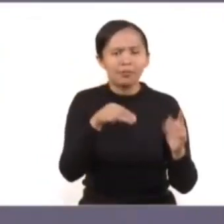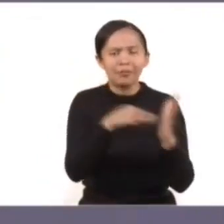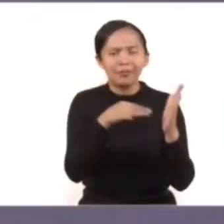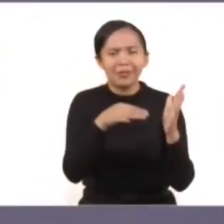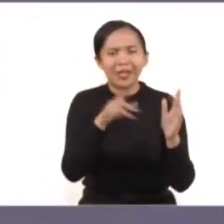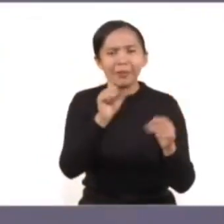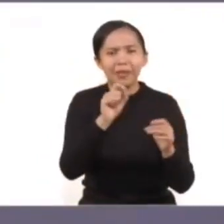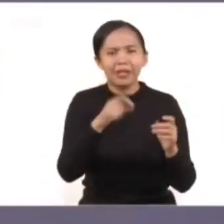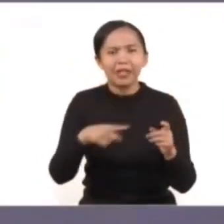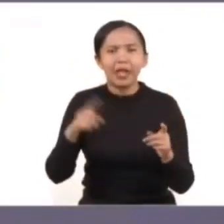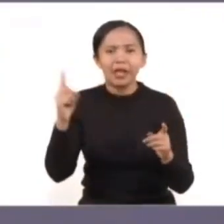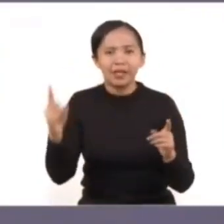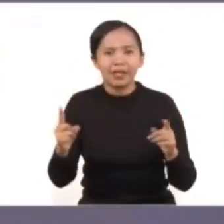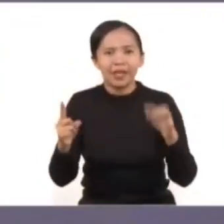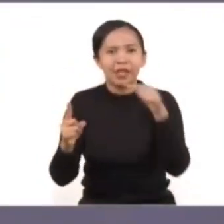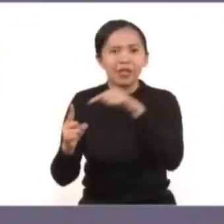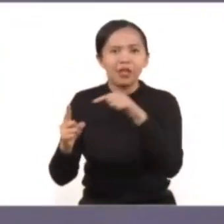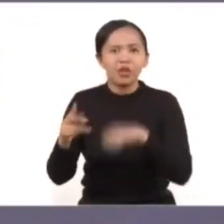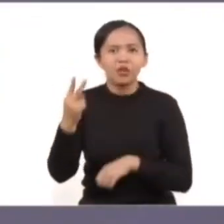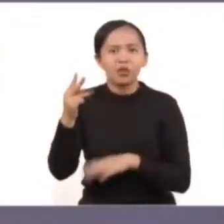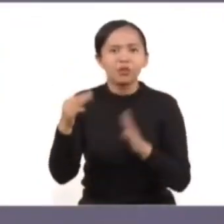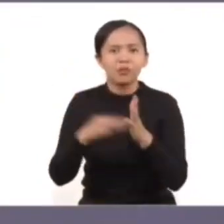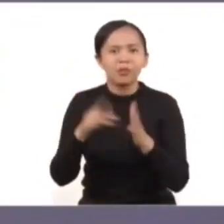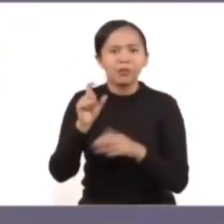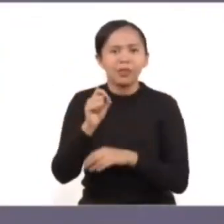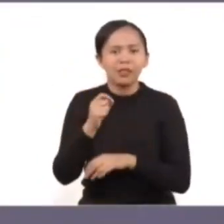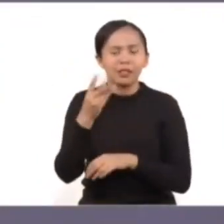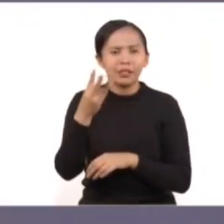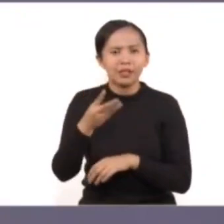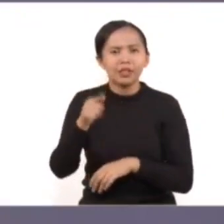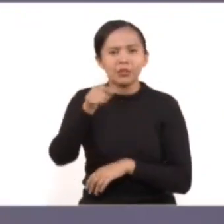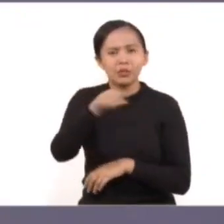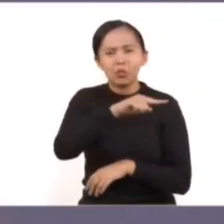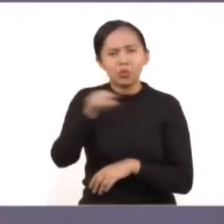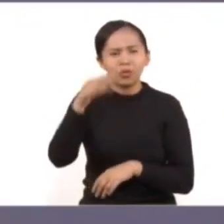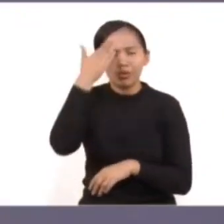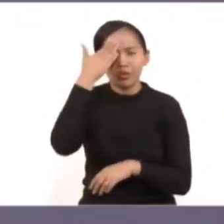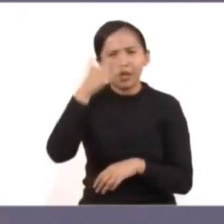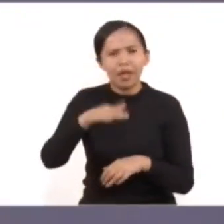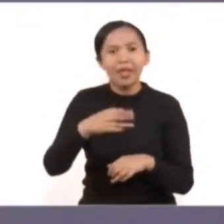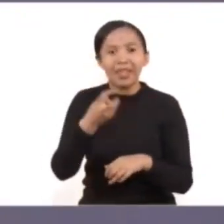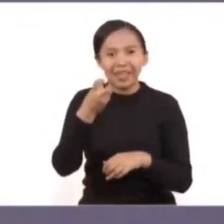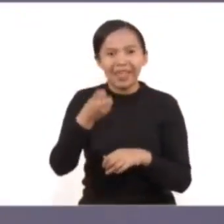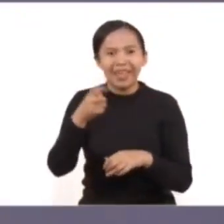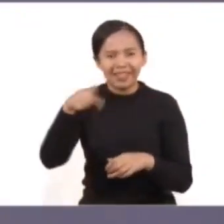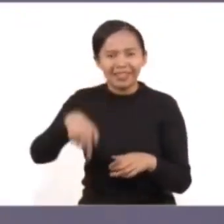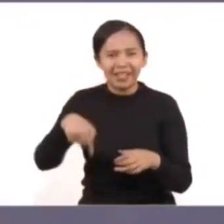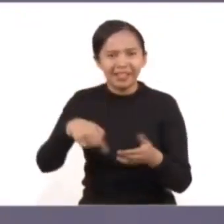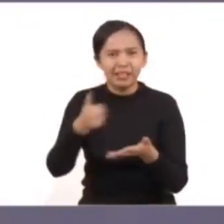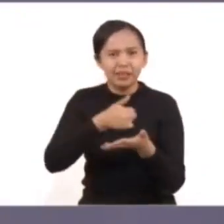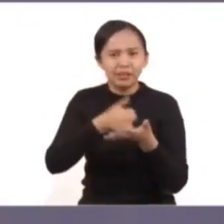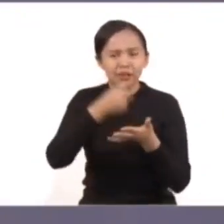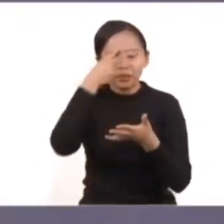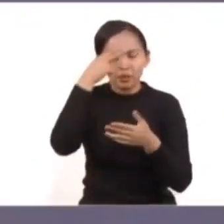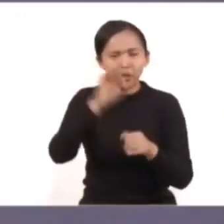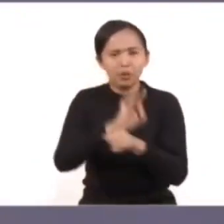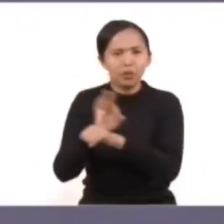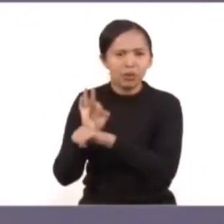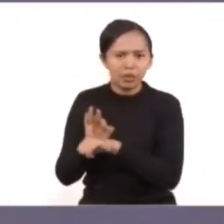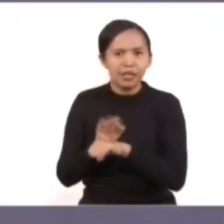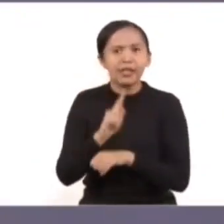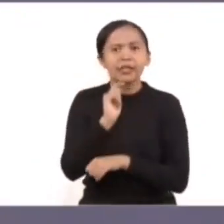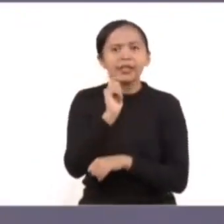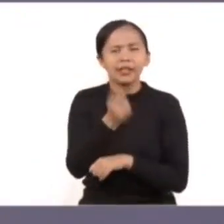2023. Como saben, la Ciudad de México tiene esta medida de protección que significa que las personas